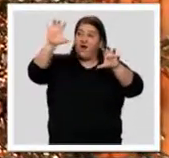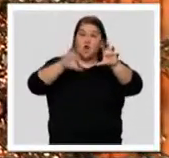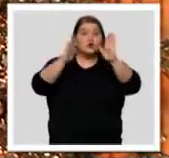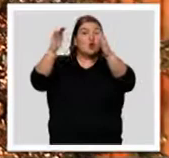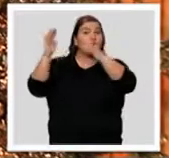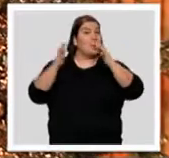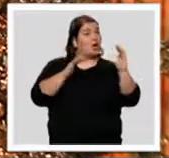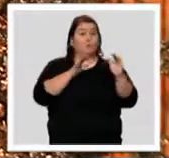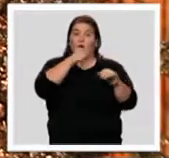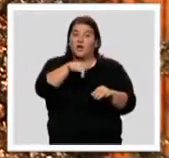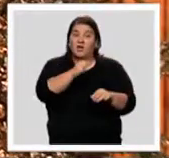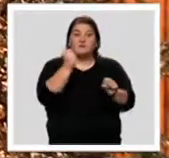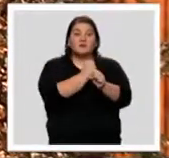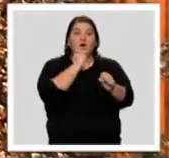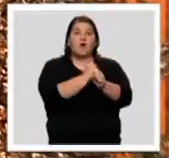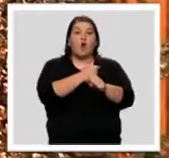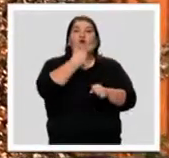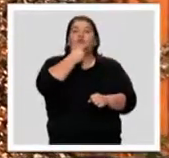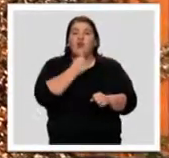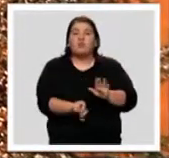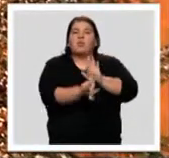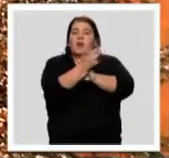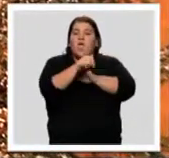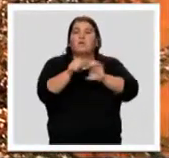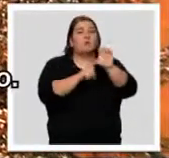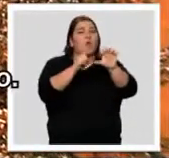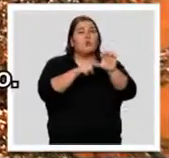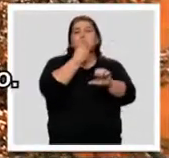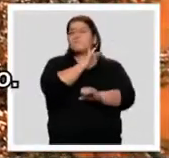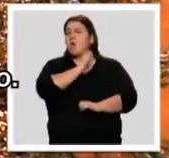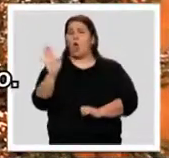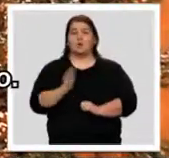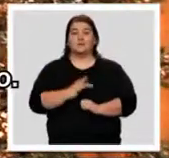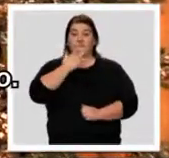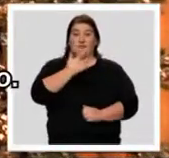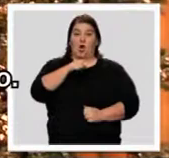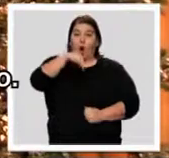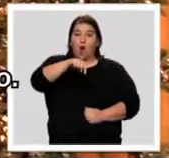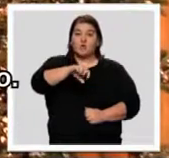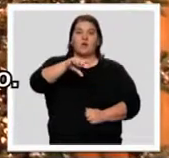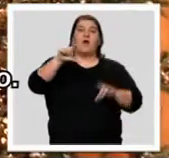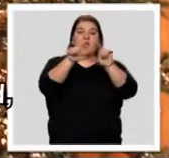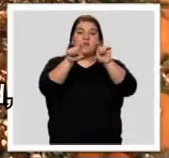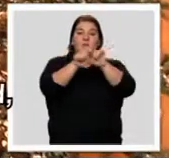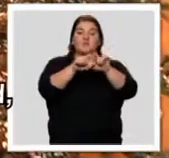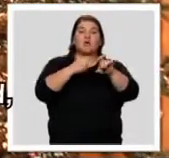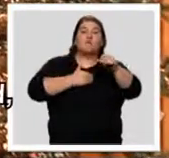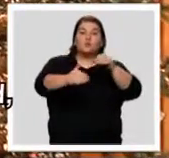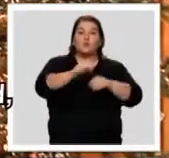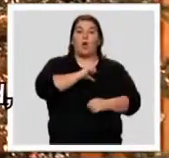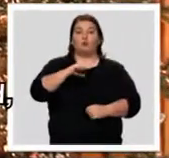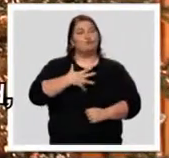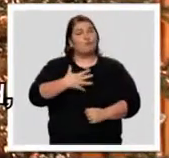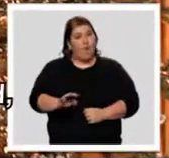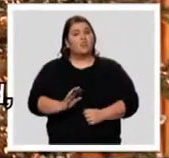facilidades para la creación de puestos de trabajo que Extremadura. Para ser autónomo hoy y mañana empresario, pero para que